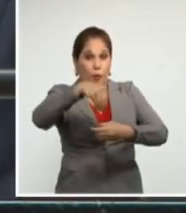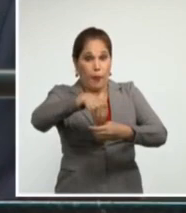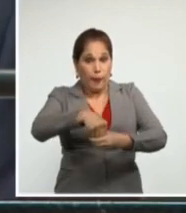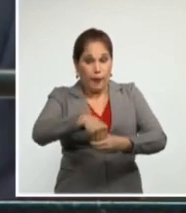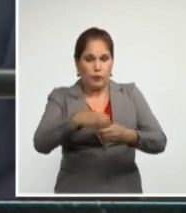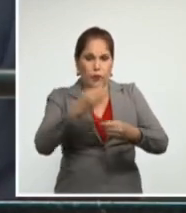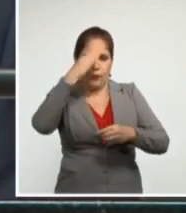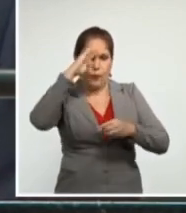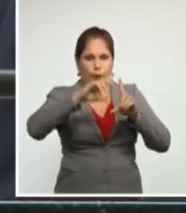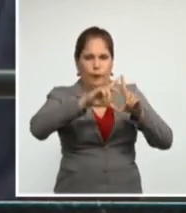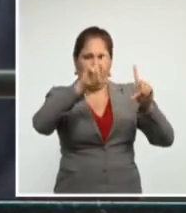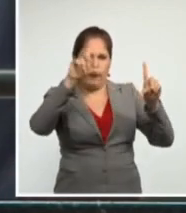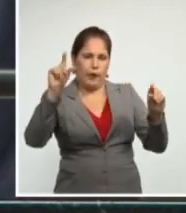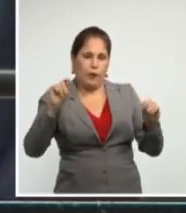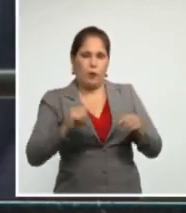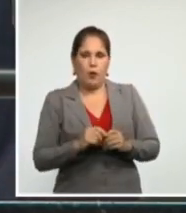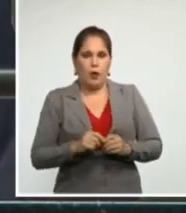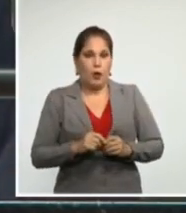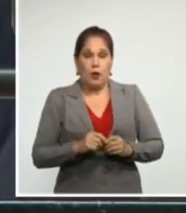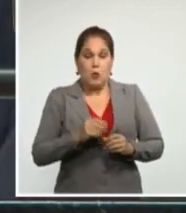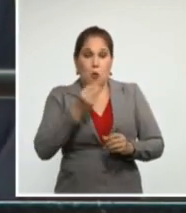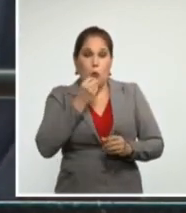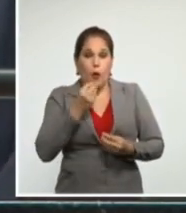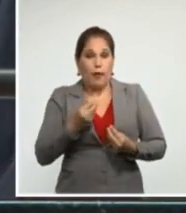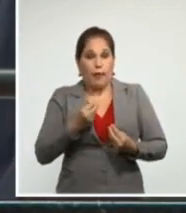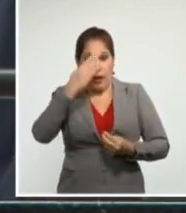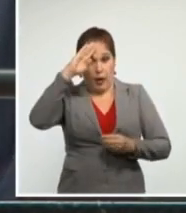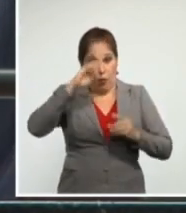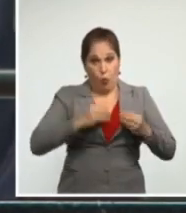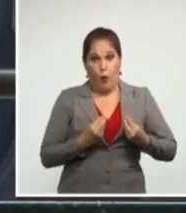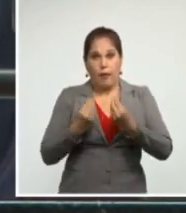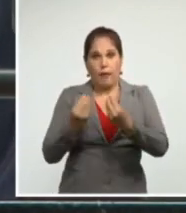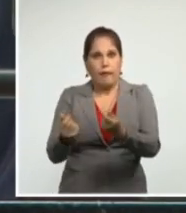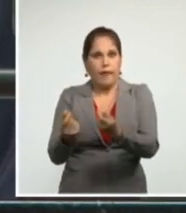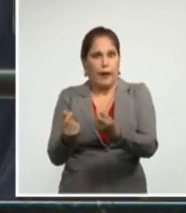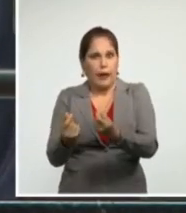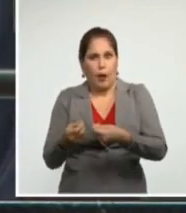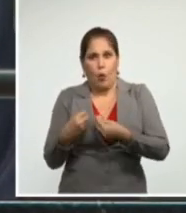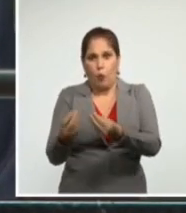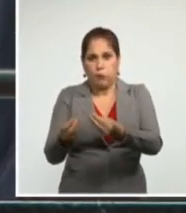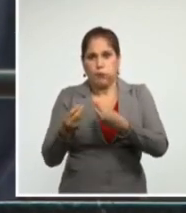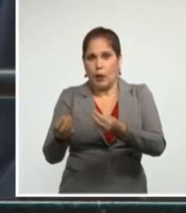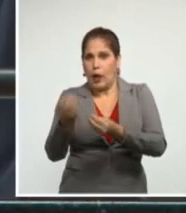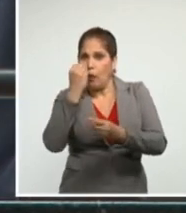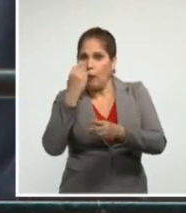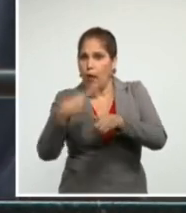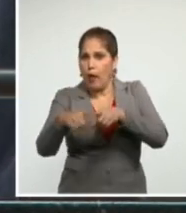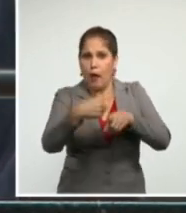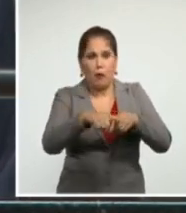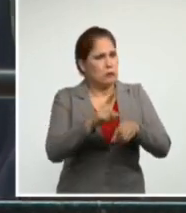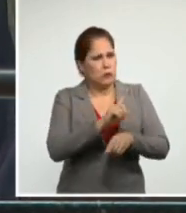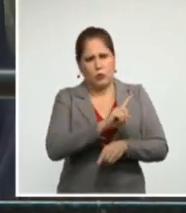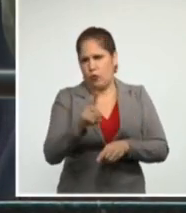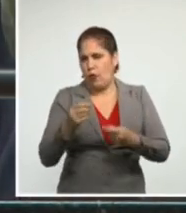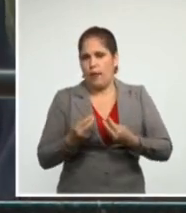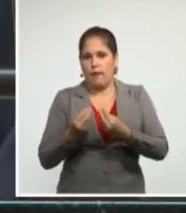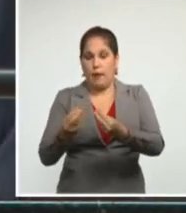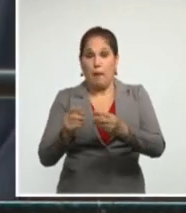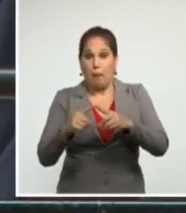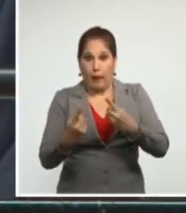negándole a Cuba dinero y suministros con el fin de reducir